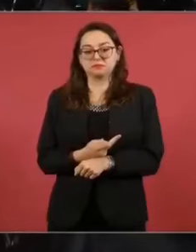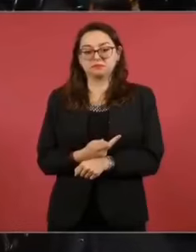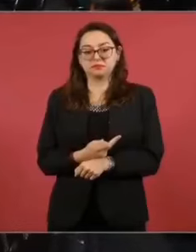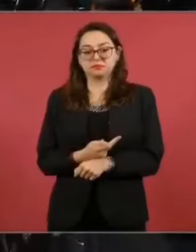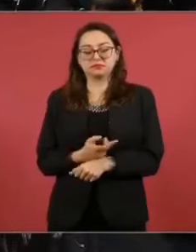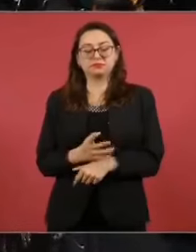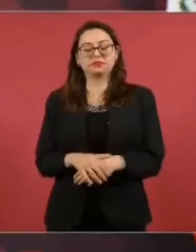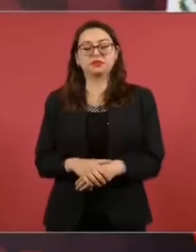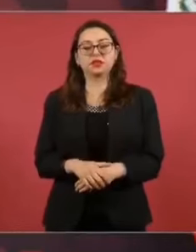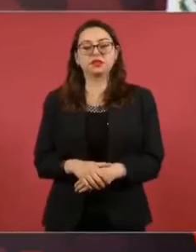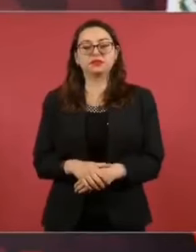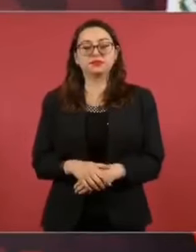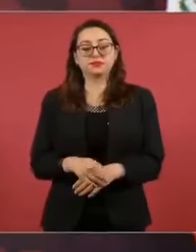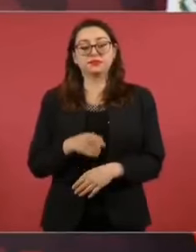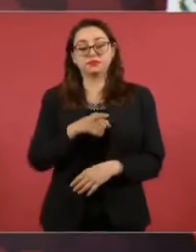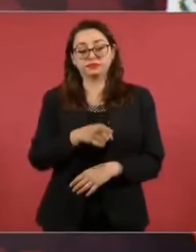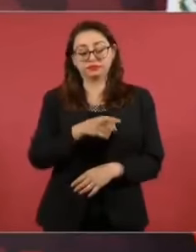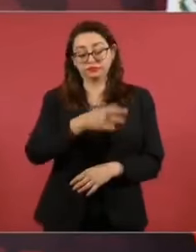domiciliaria,